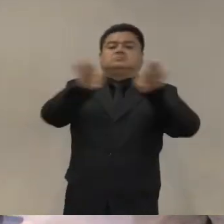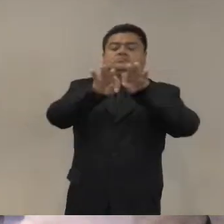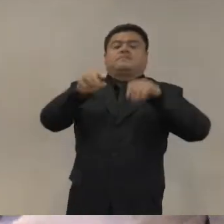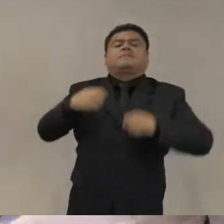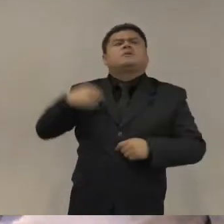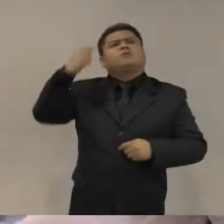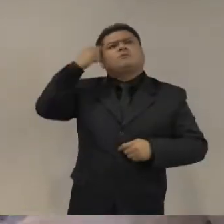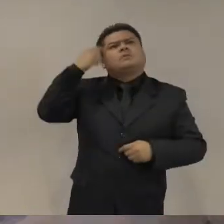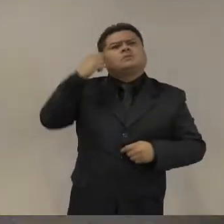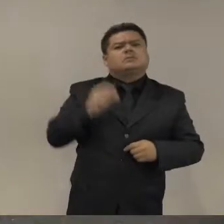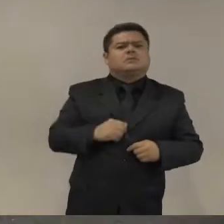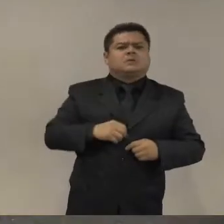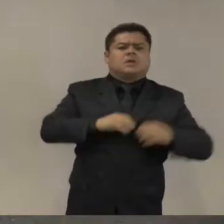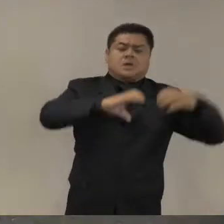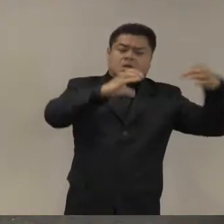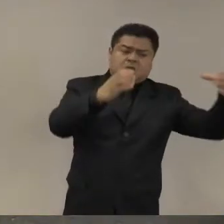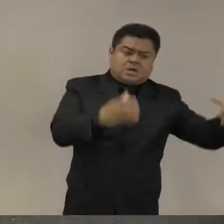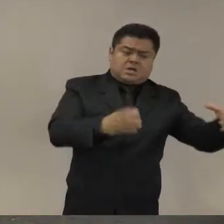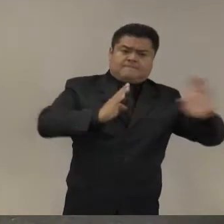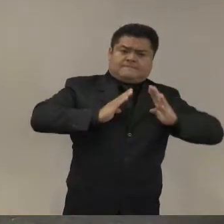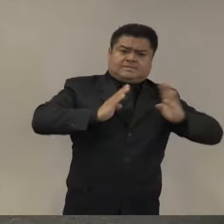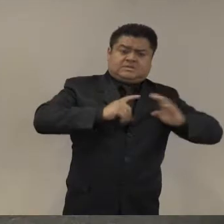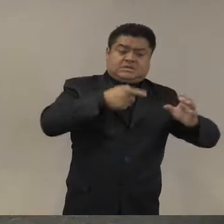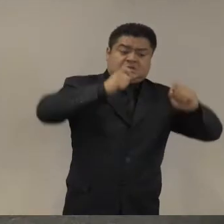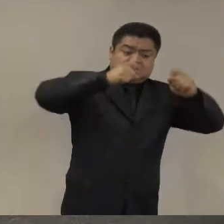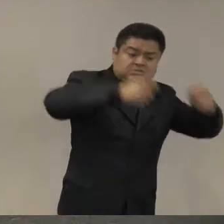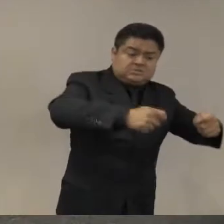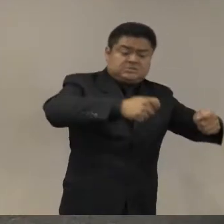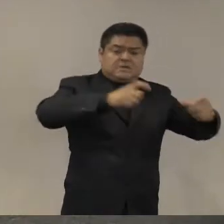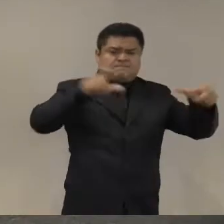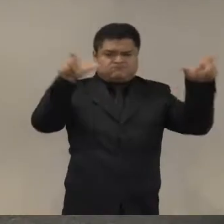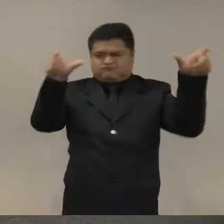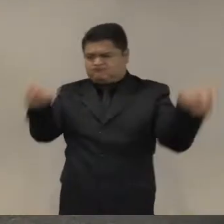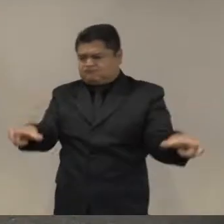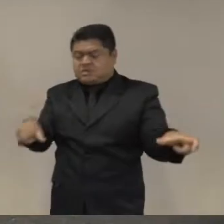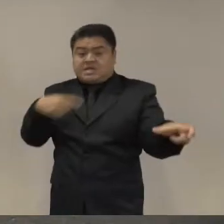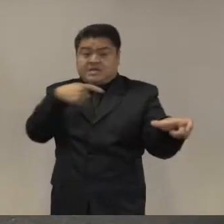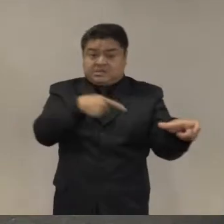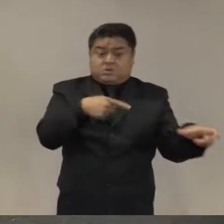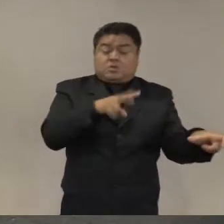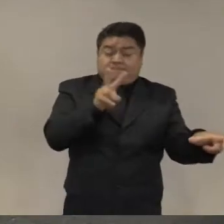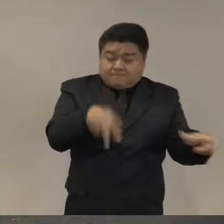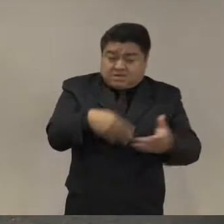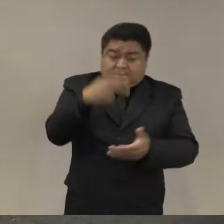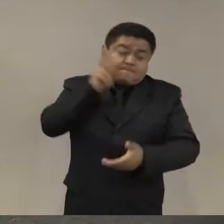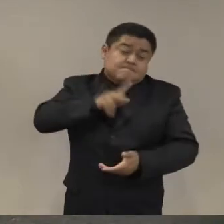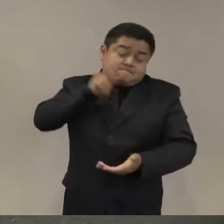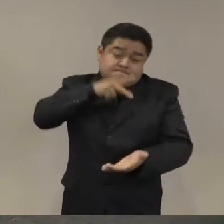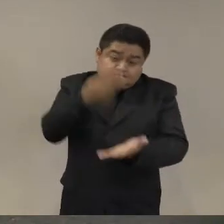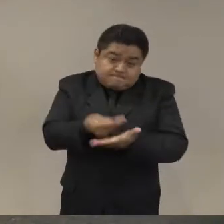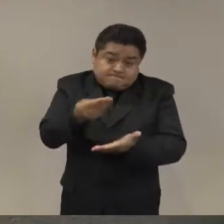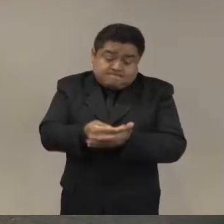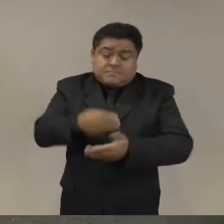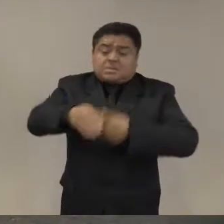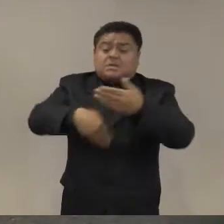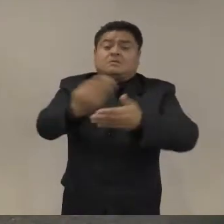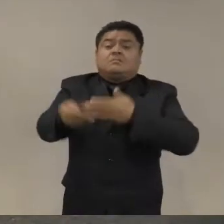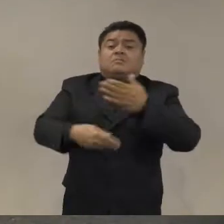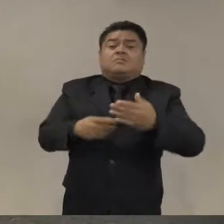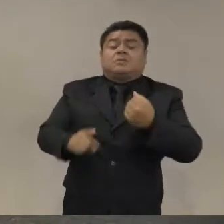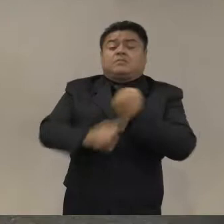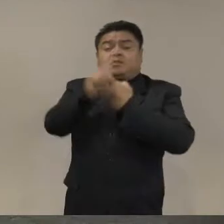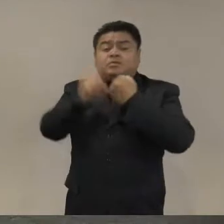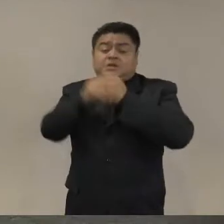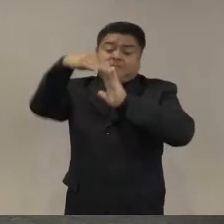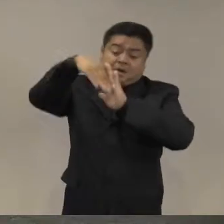hay evidencia de que sirva para reducir la violencia como la gente o como los que la implementan están esperando no aborda los temas